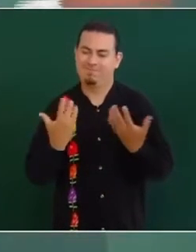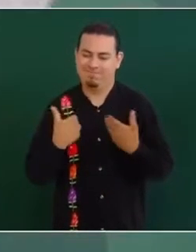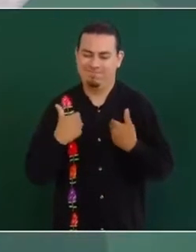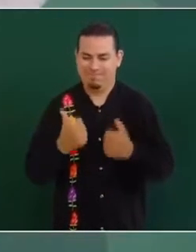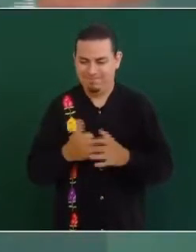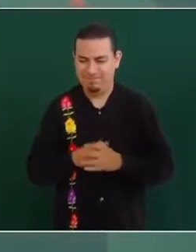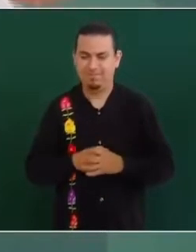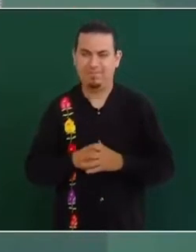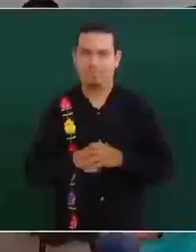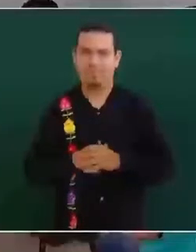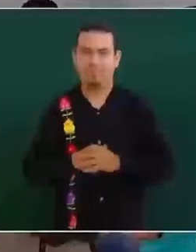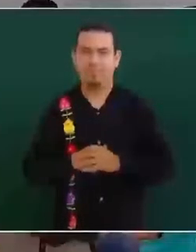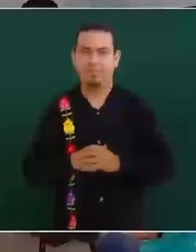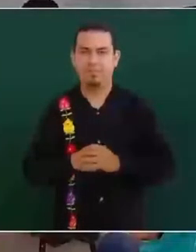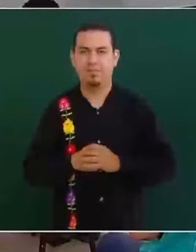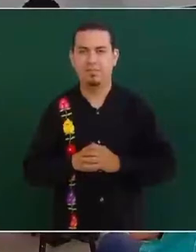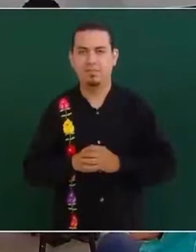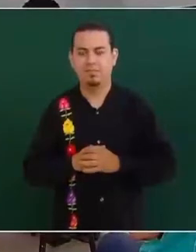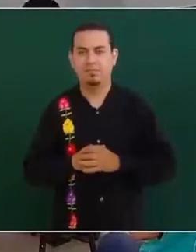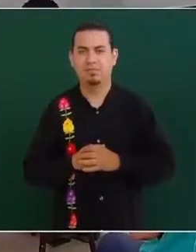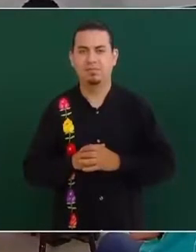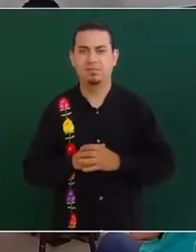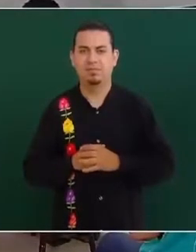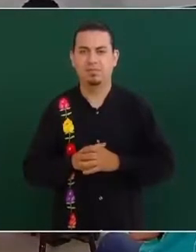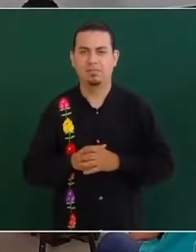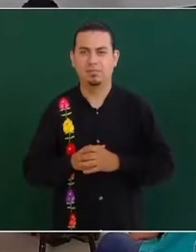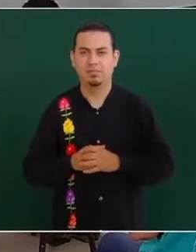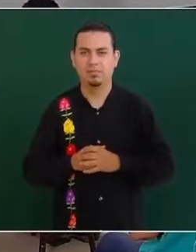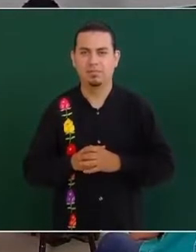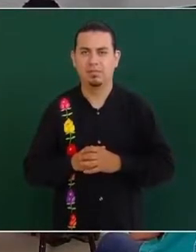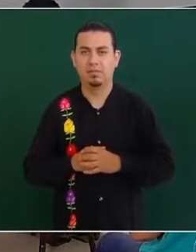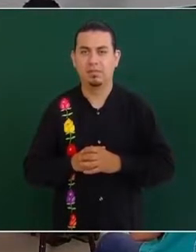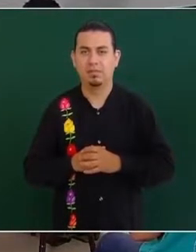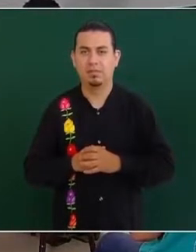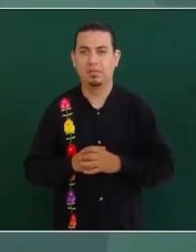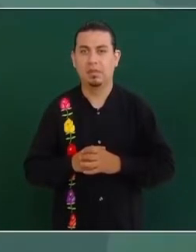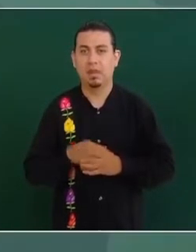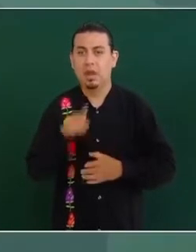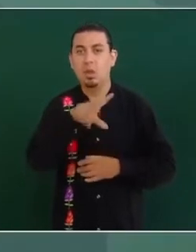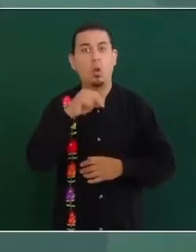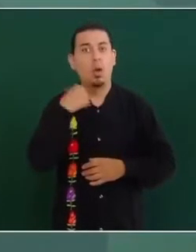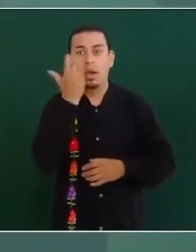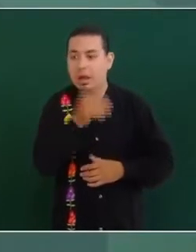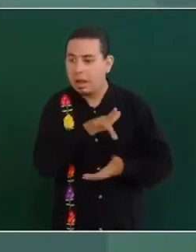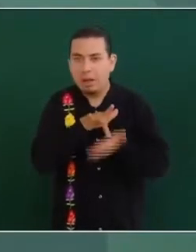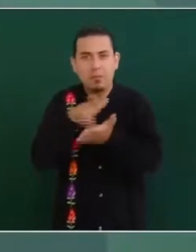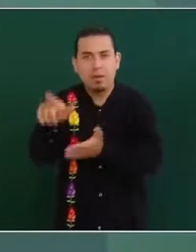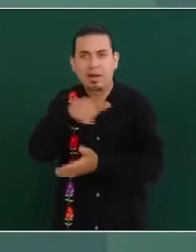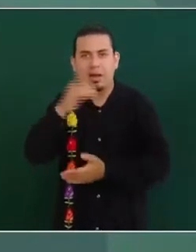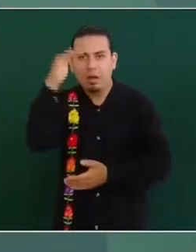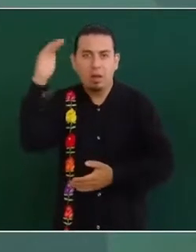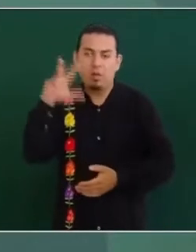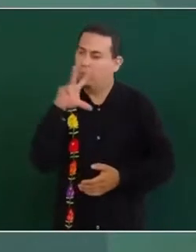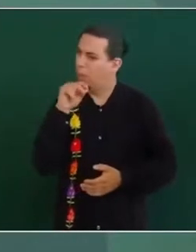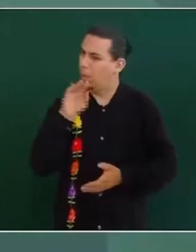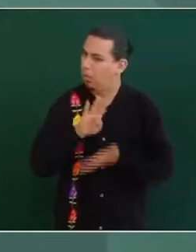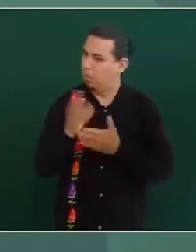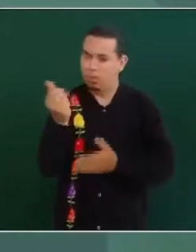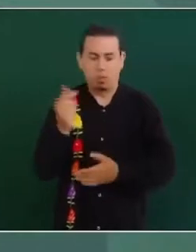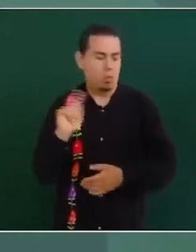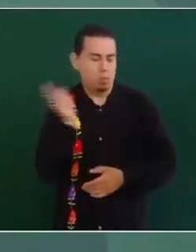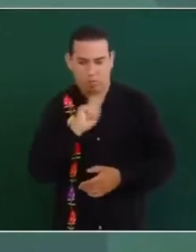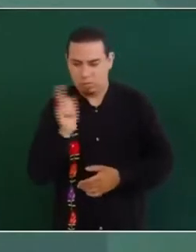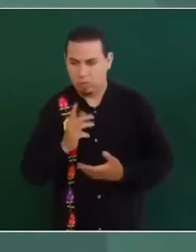Ellos quisieran que no se les diera nada al adulto mayor, porque